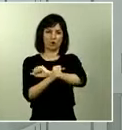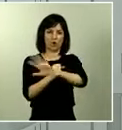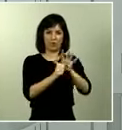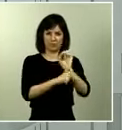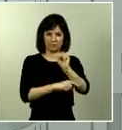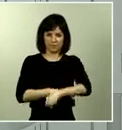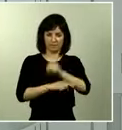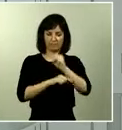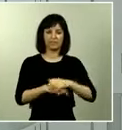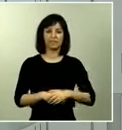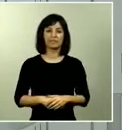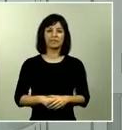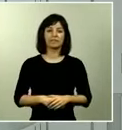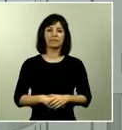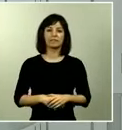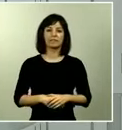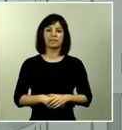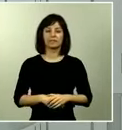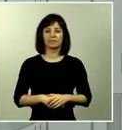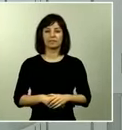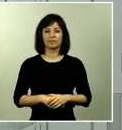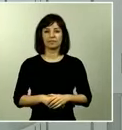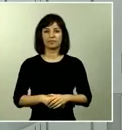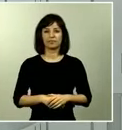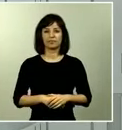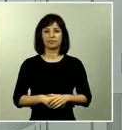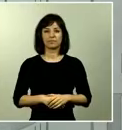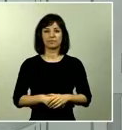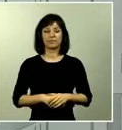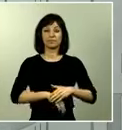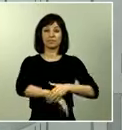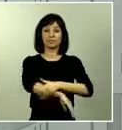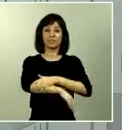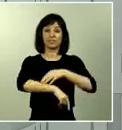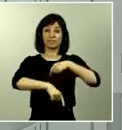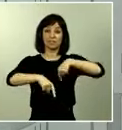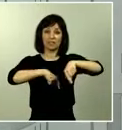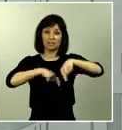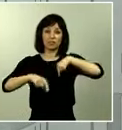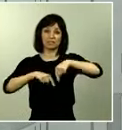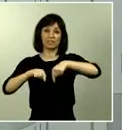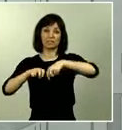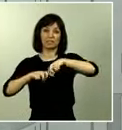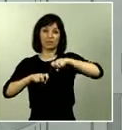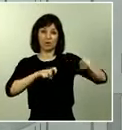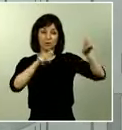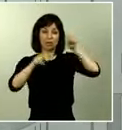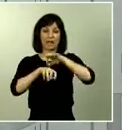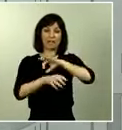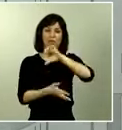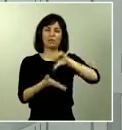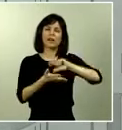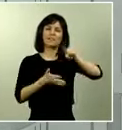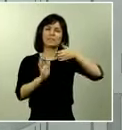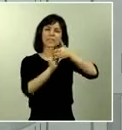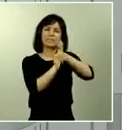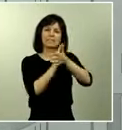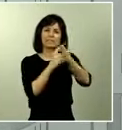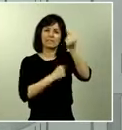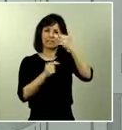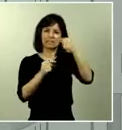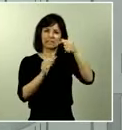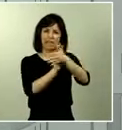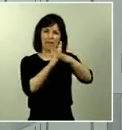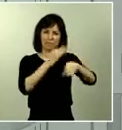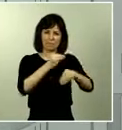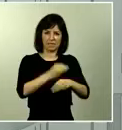intervención, el ministro de Transportes, Movilidad y Agenda Urbana les informará de algunos aspectos adicionales que hemos abordado en esta reunión con